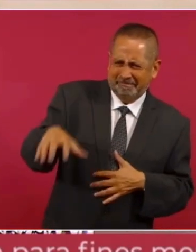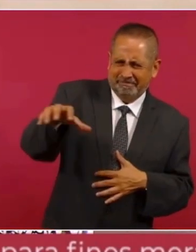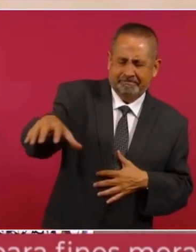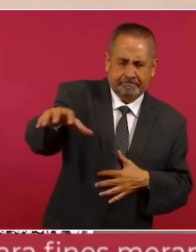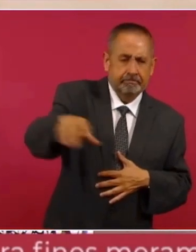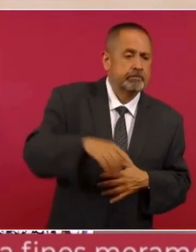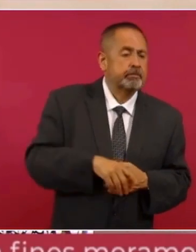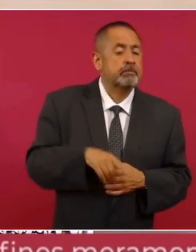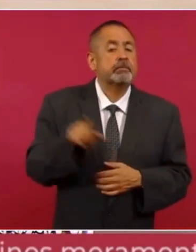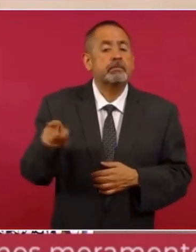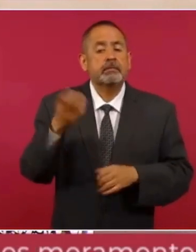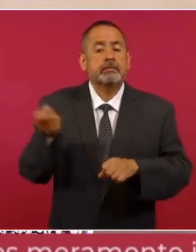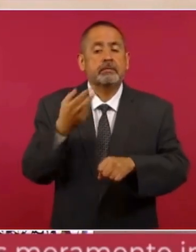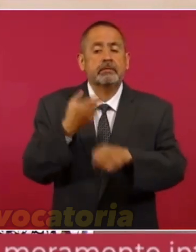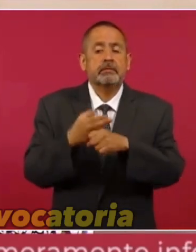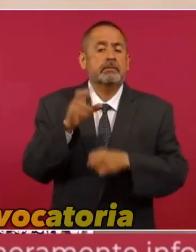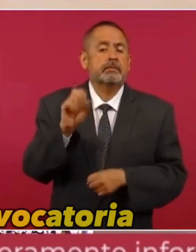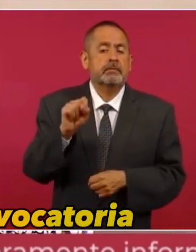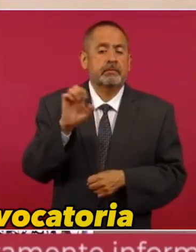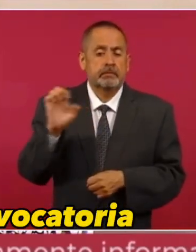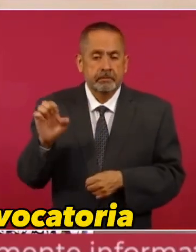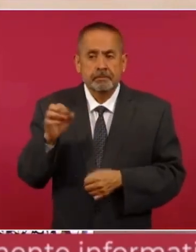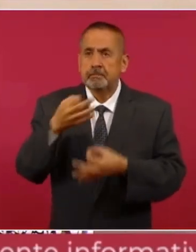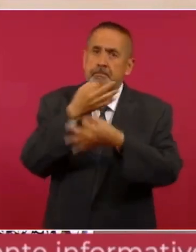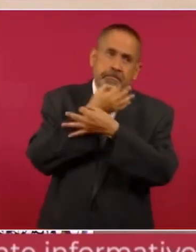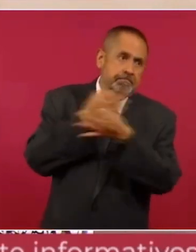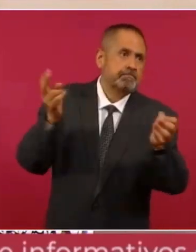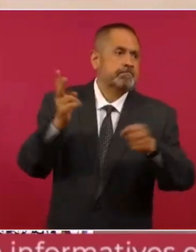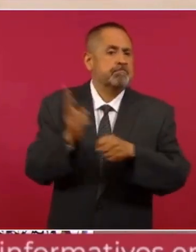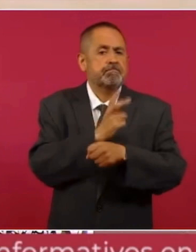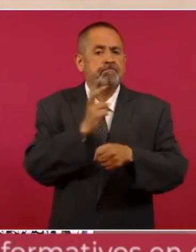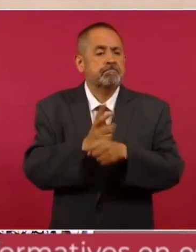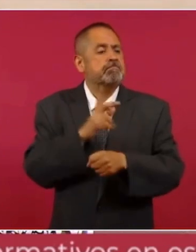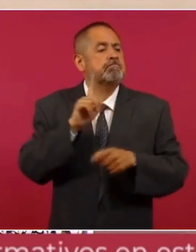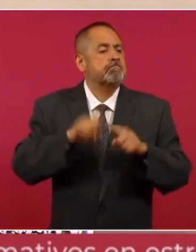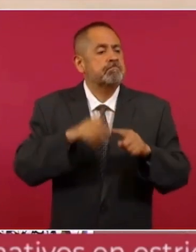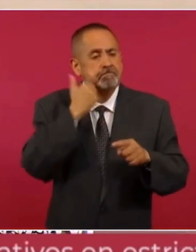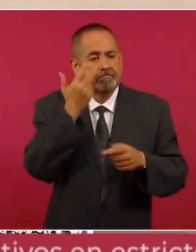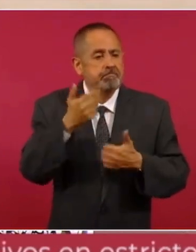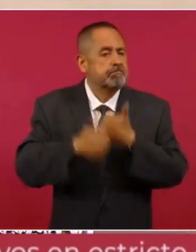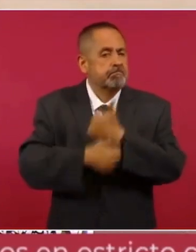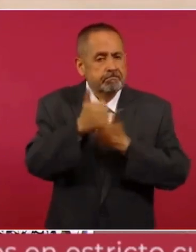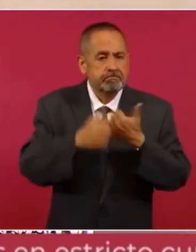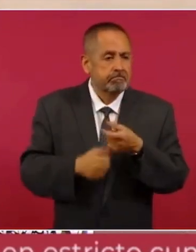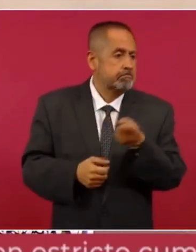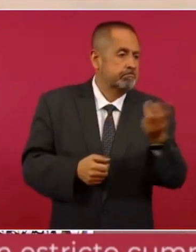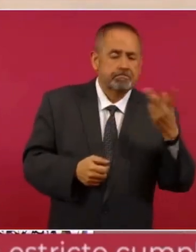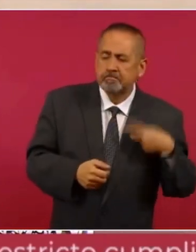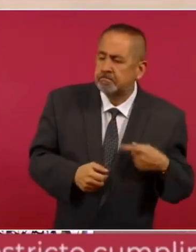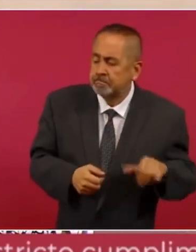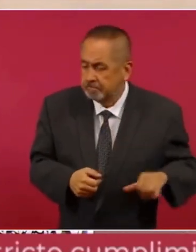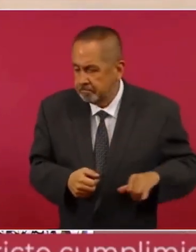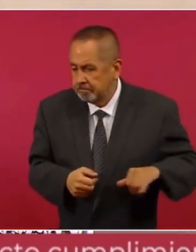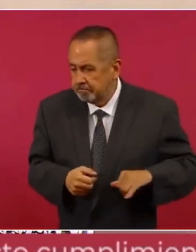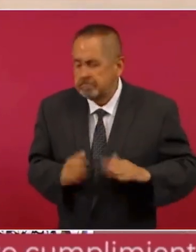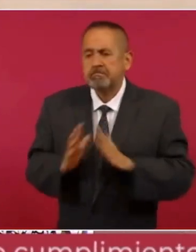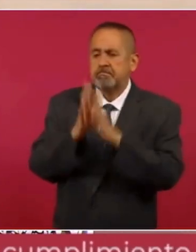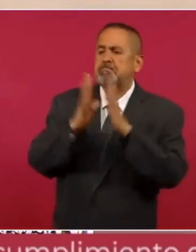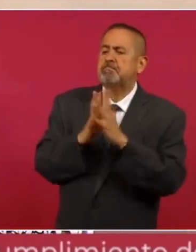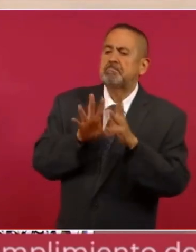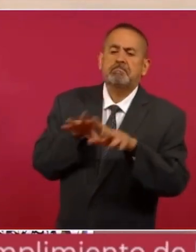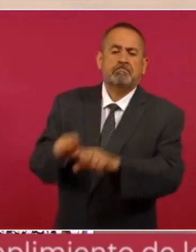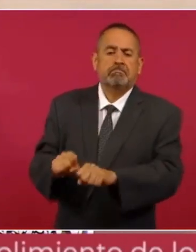de Economía va a lanzar la convocatoria para que los interesados participen